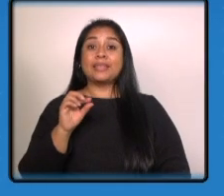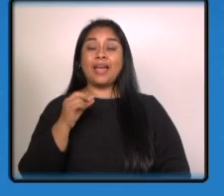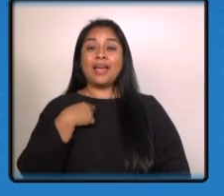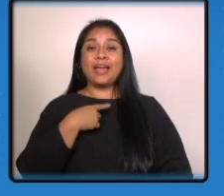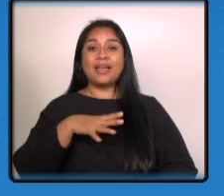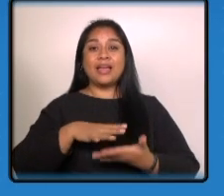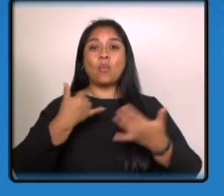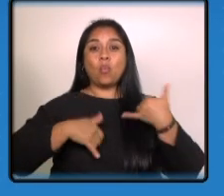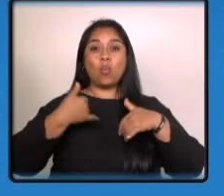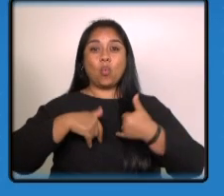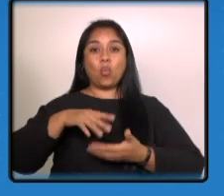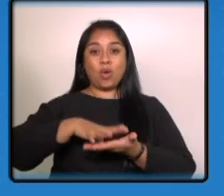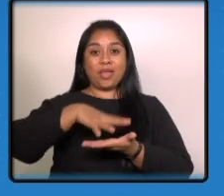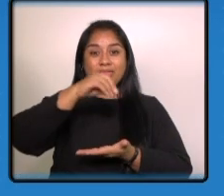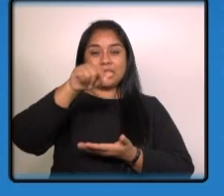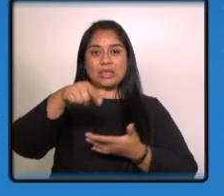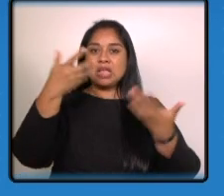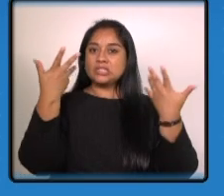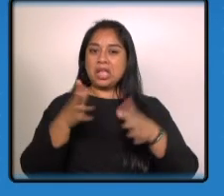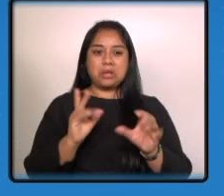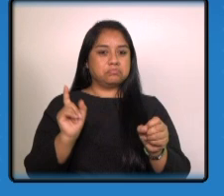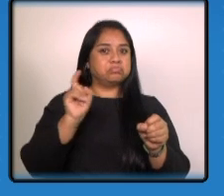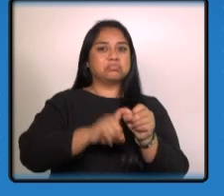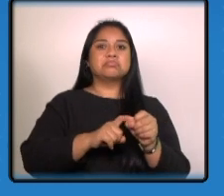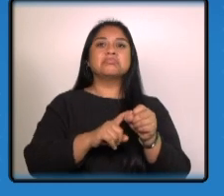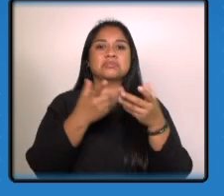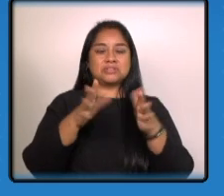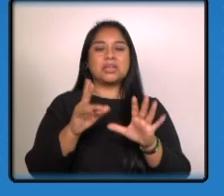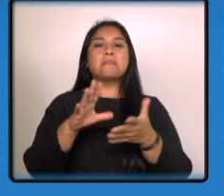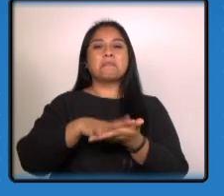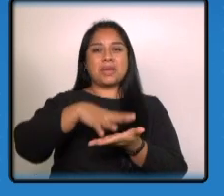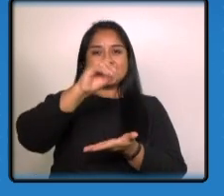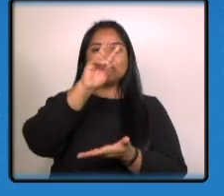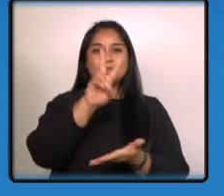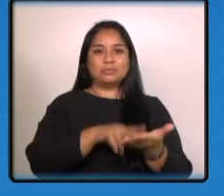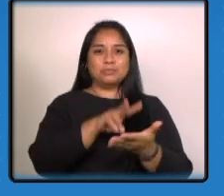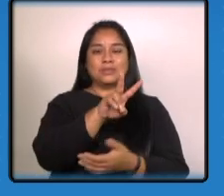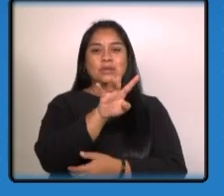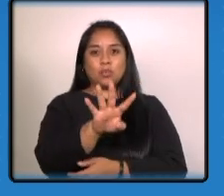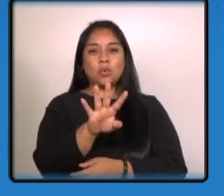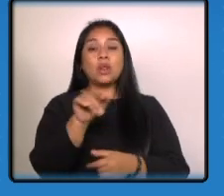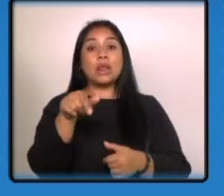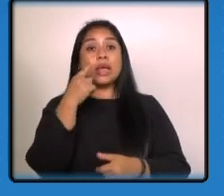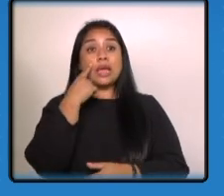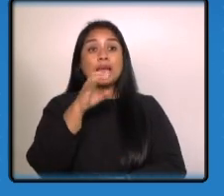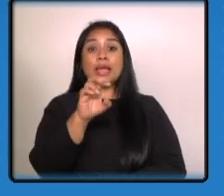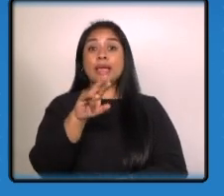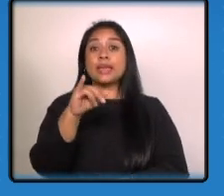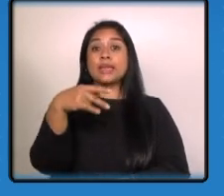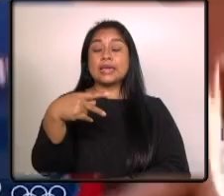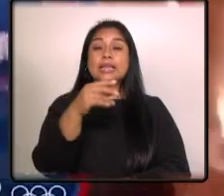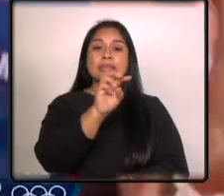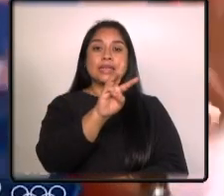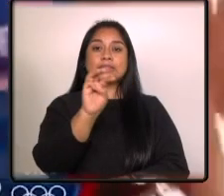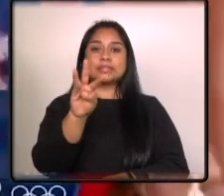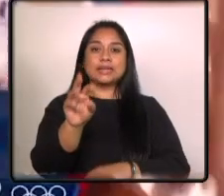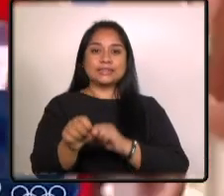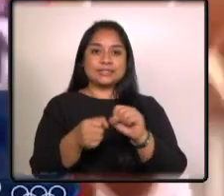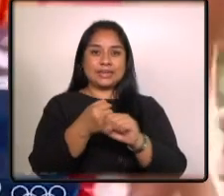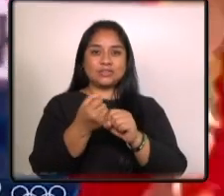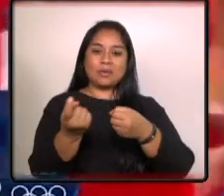Londres 2012 oficialmente está clasificado a París 2024 Erick Bernabé Barrondo de 33 años